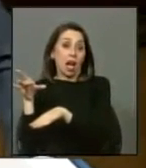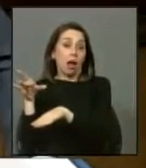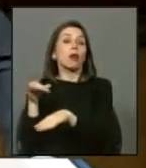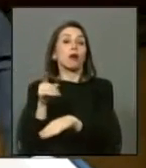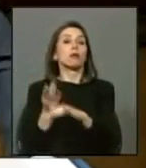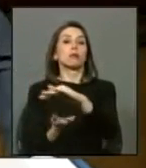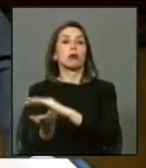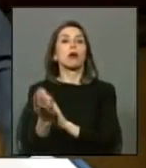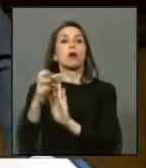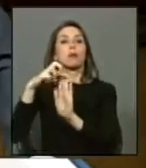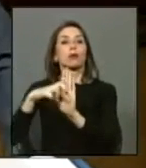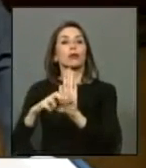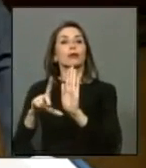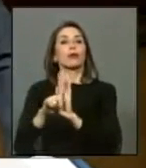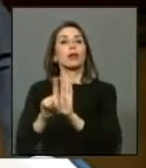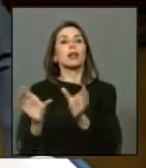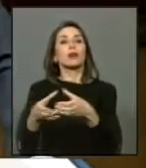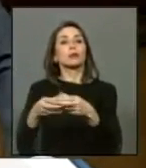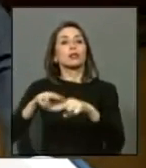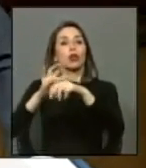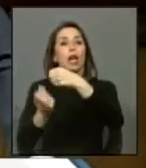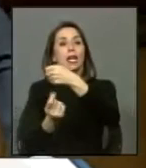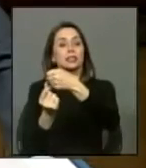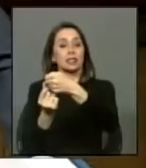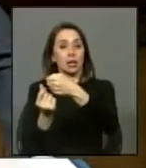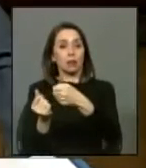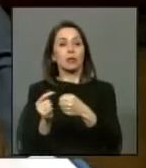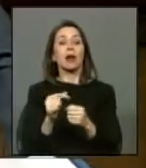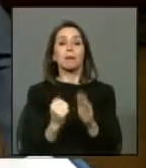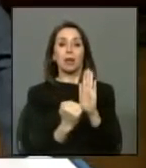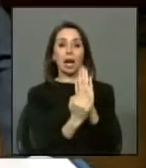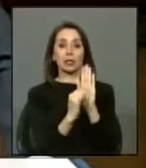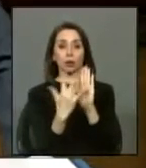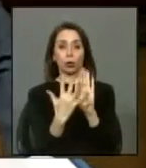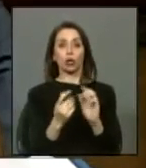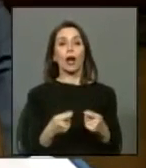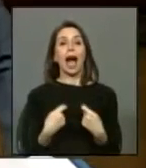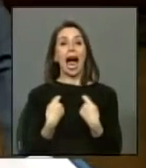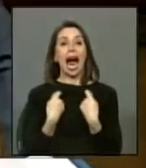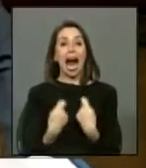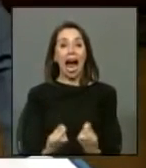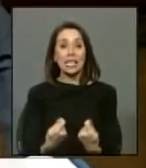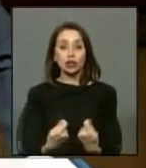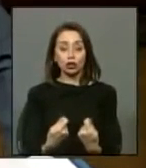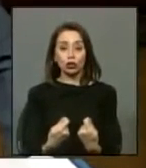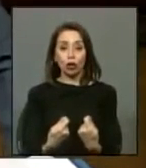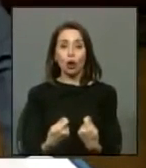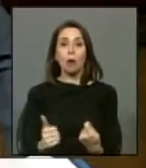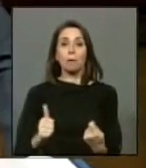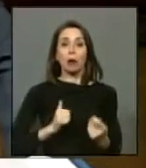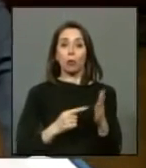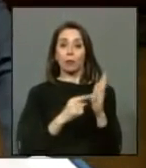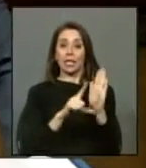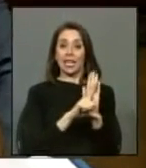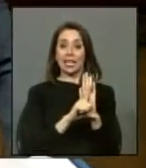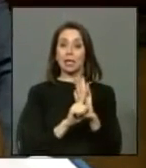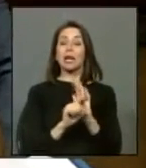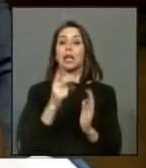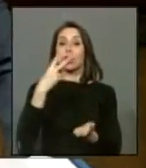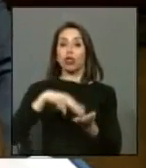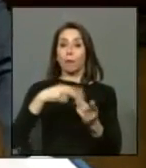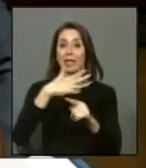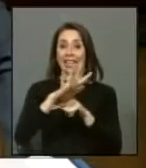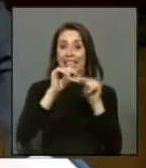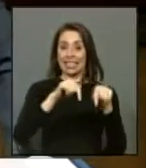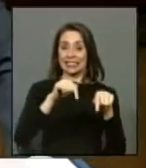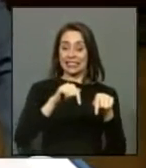Hacienda. El artículo quinto establece que el gasto que represente la aplicación de esta ley durante el año 2015